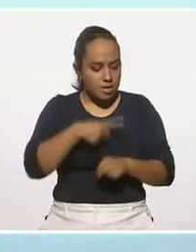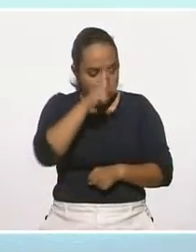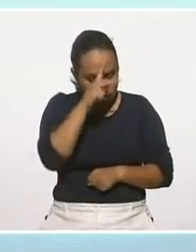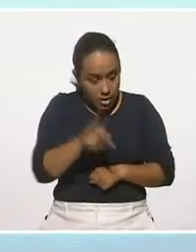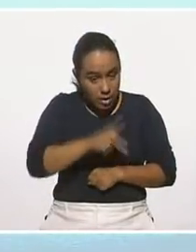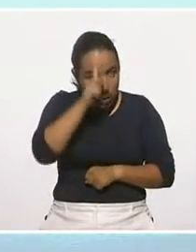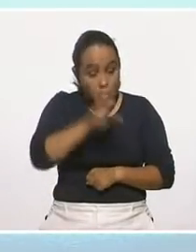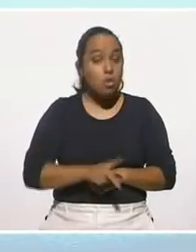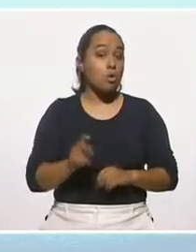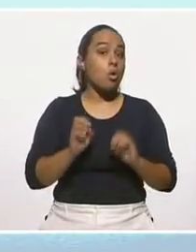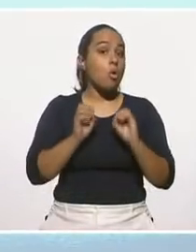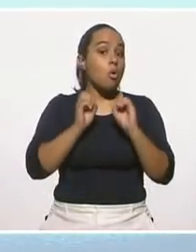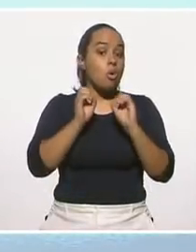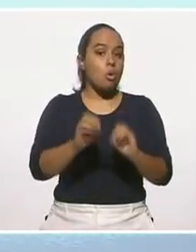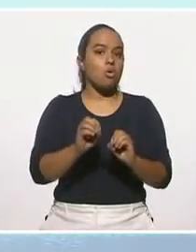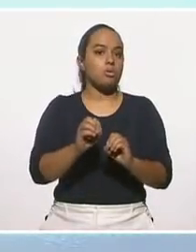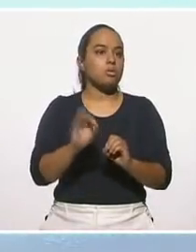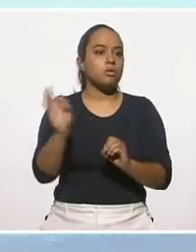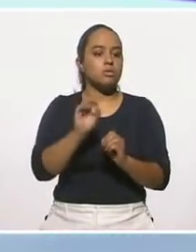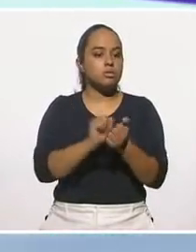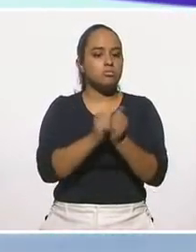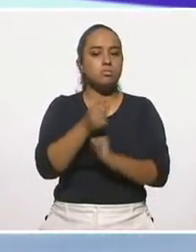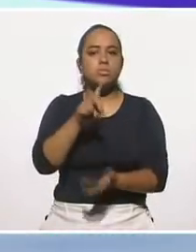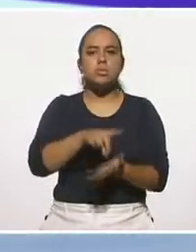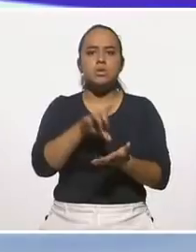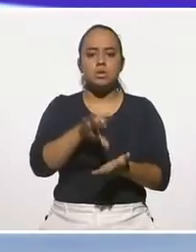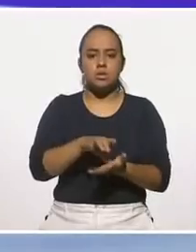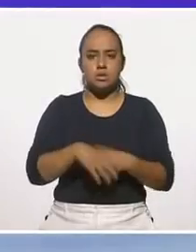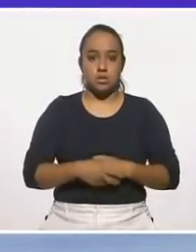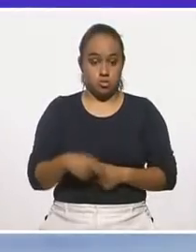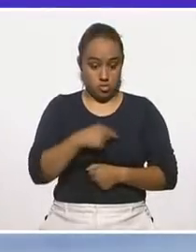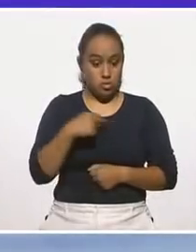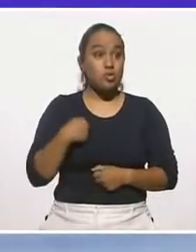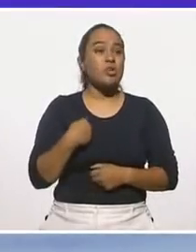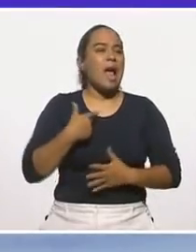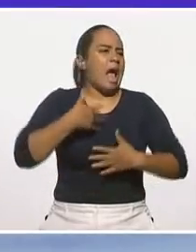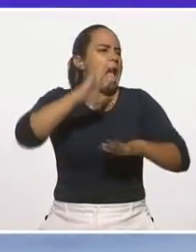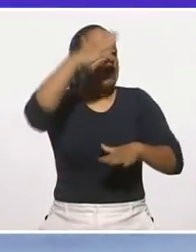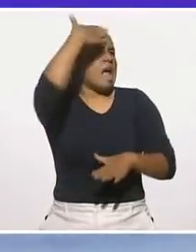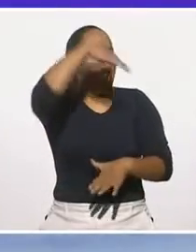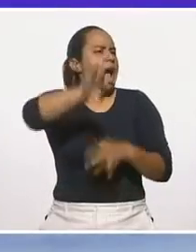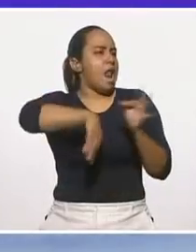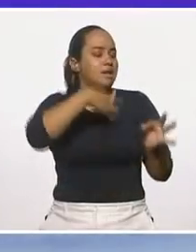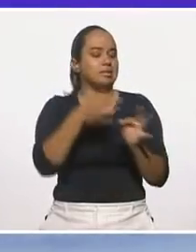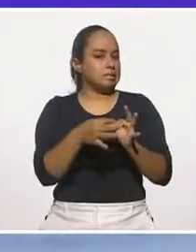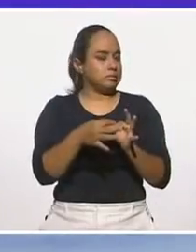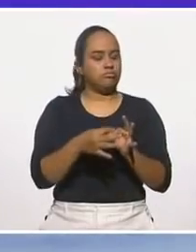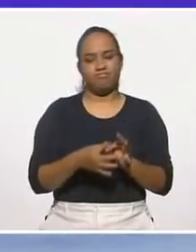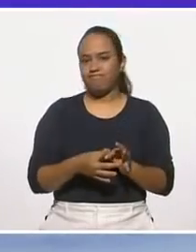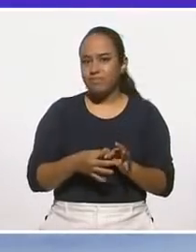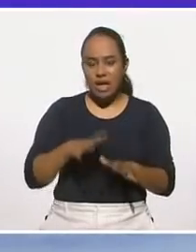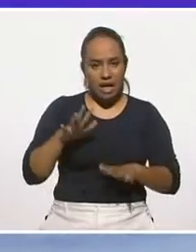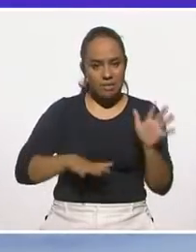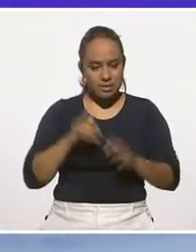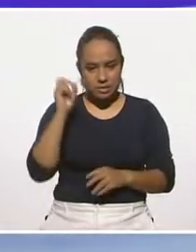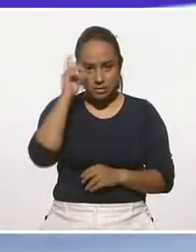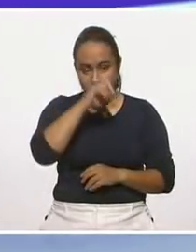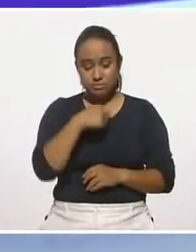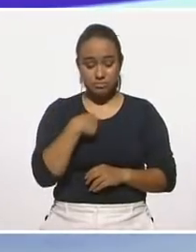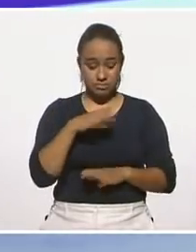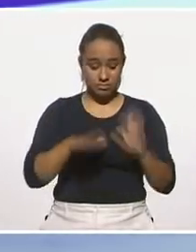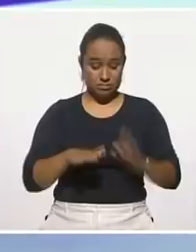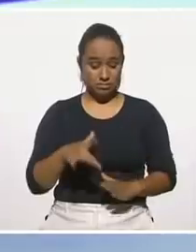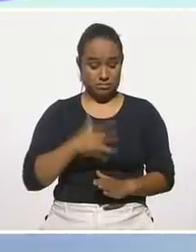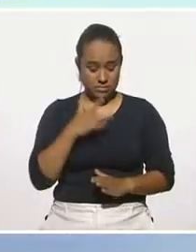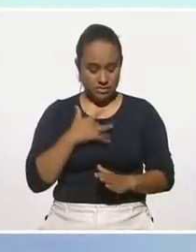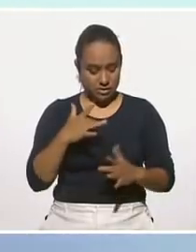o incluso hasta la discapacidad. No estamos preparados precisamente para eso y son factores muy vulnerables que nos